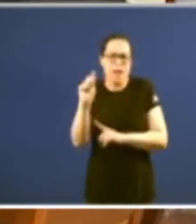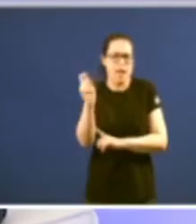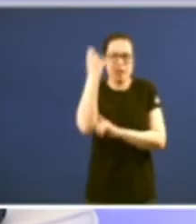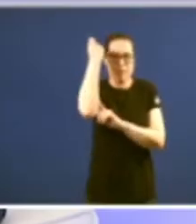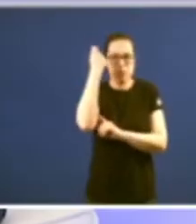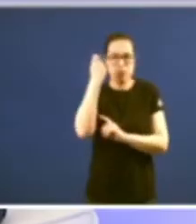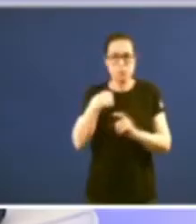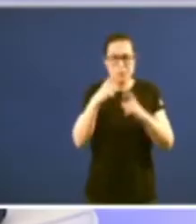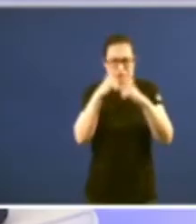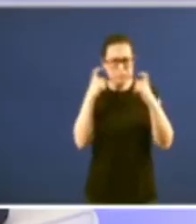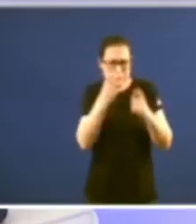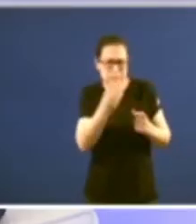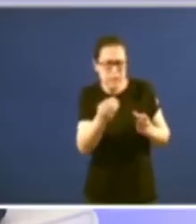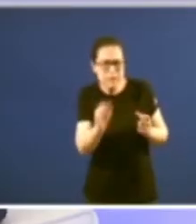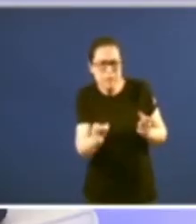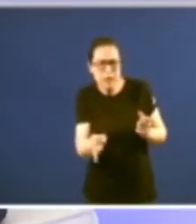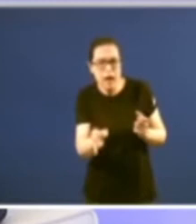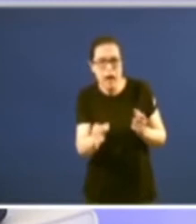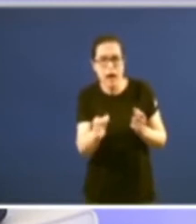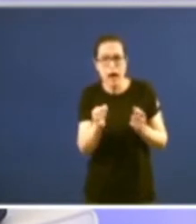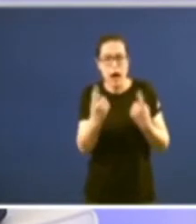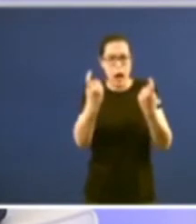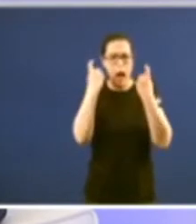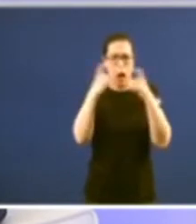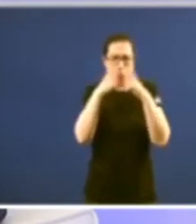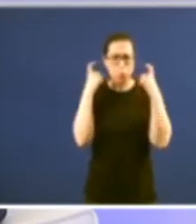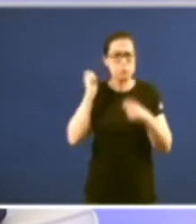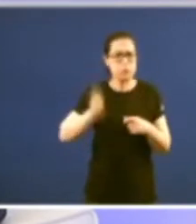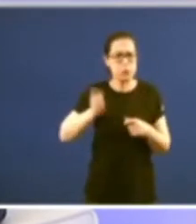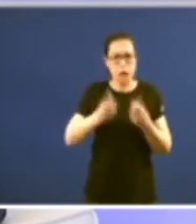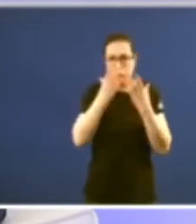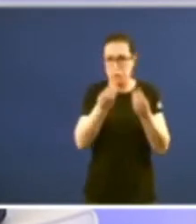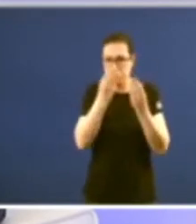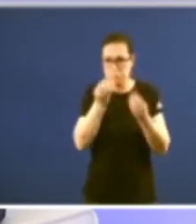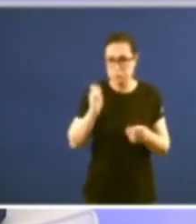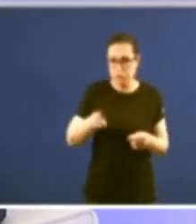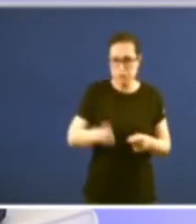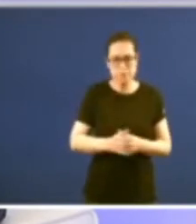ben a pesar da mascarilla os meus alumnos enténdeme bastante ben a pesar de falar con mascarilla